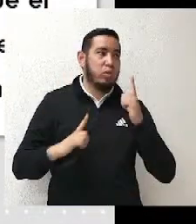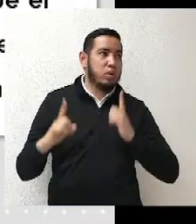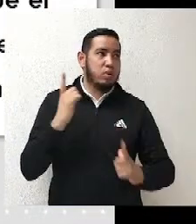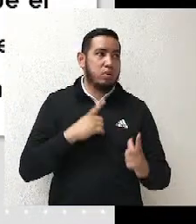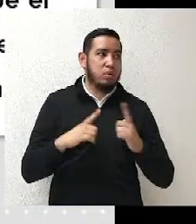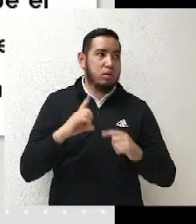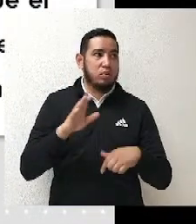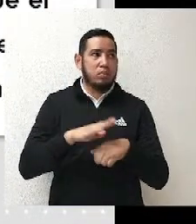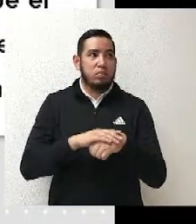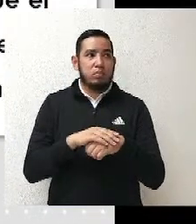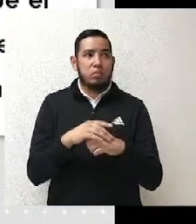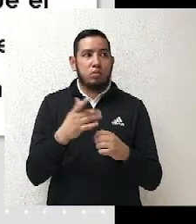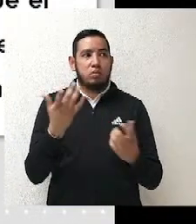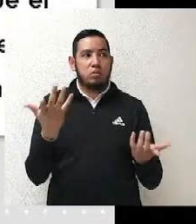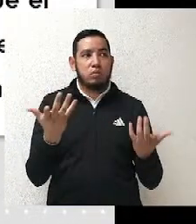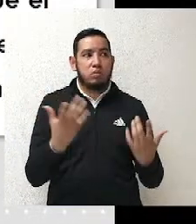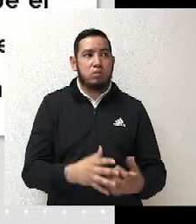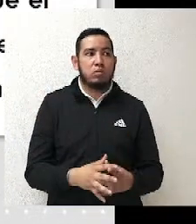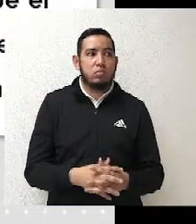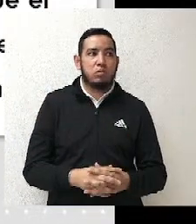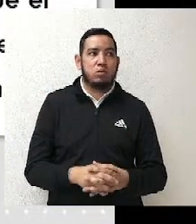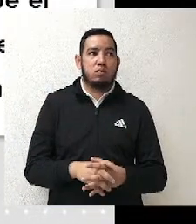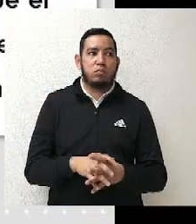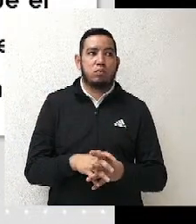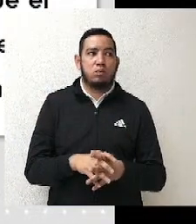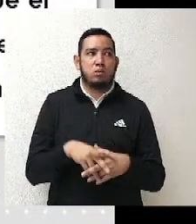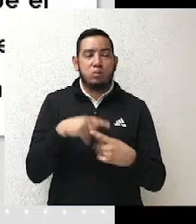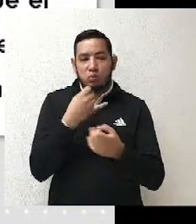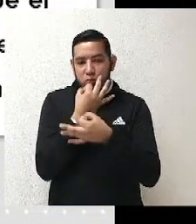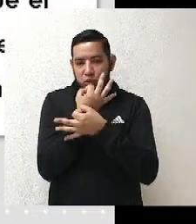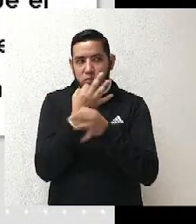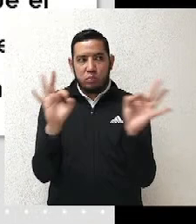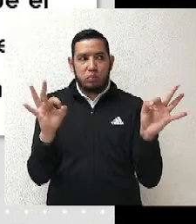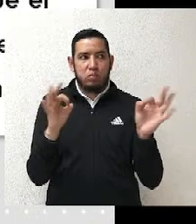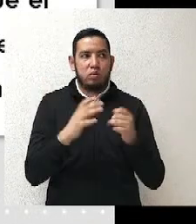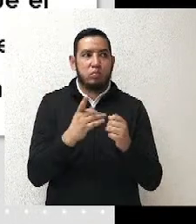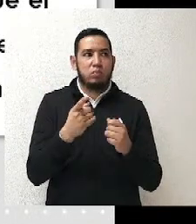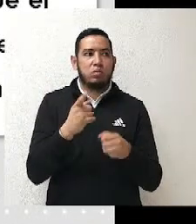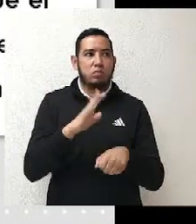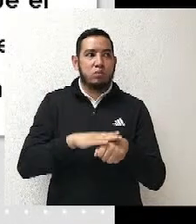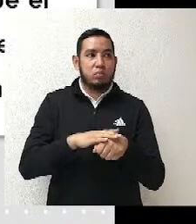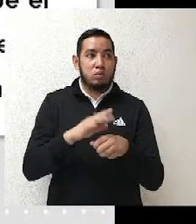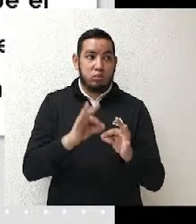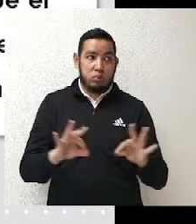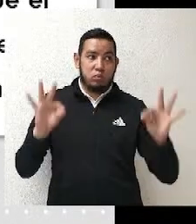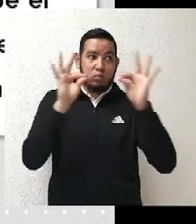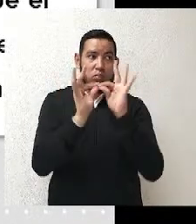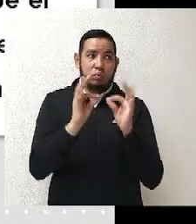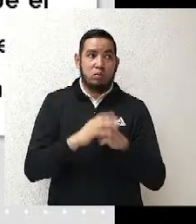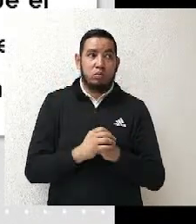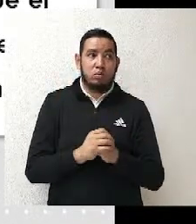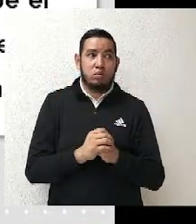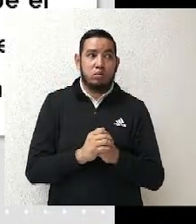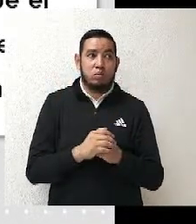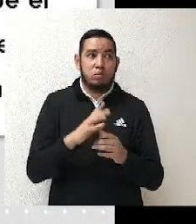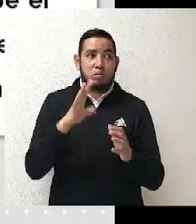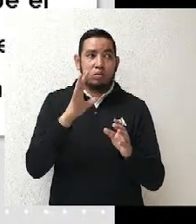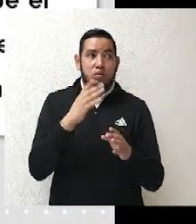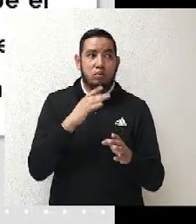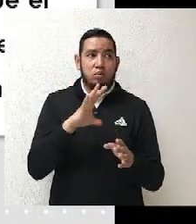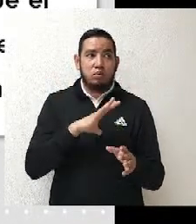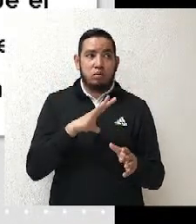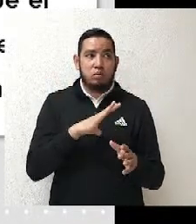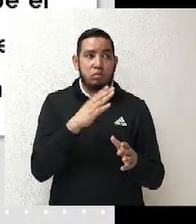estudiantes, ¿por qué decimos en lo que fue materia de impugnación? Conforme van pasando las diferentes etapas de la cadena